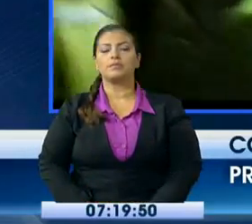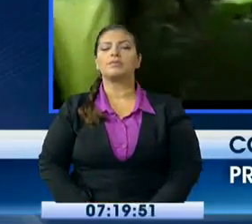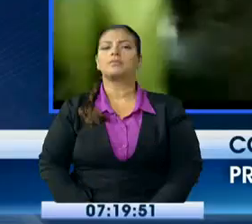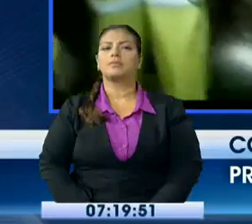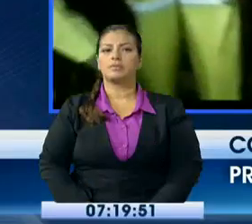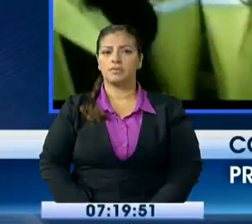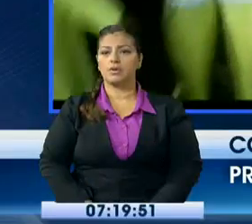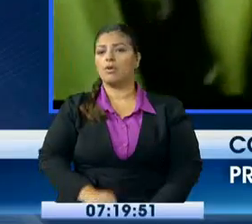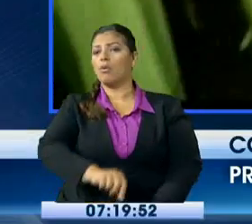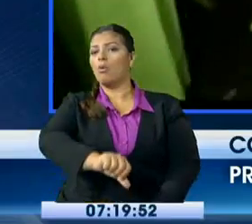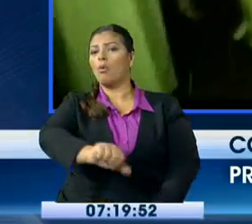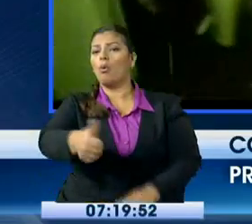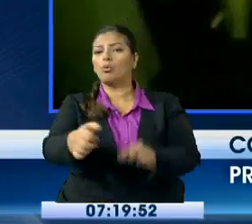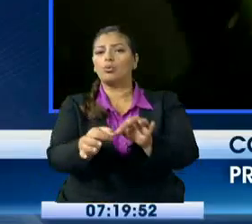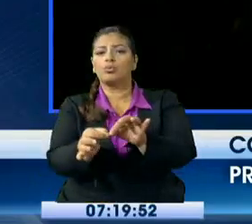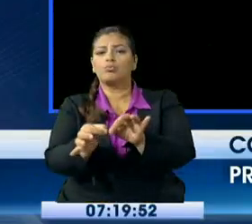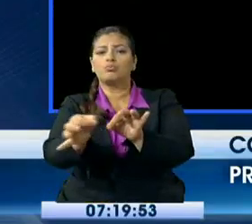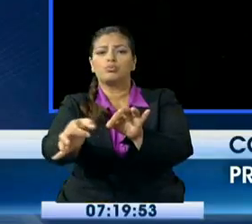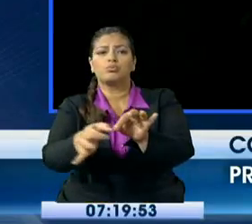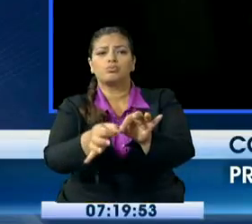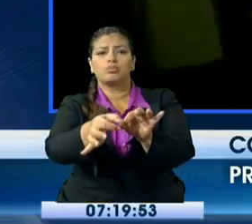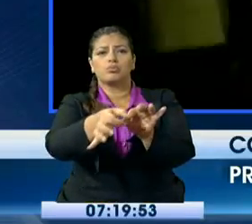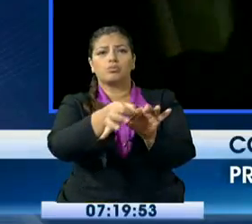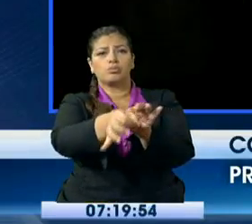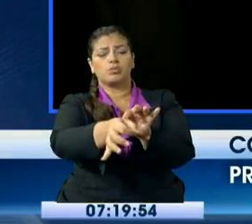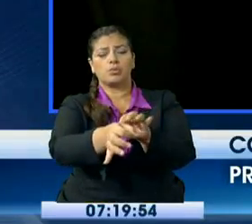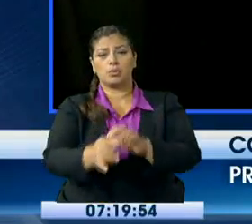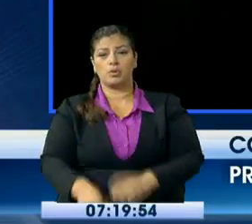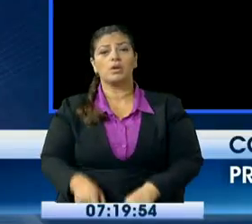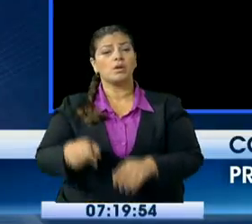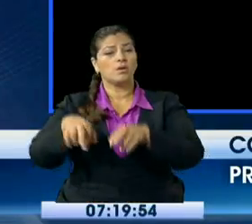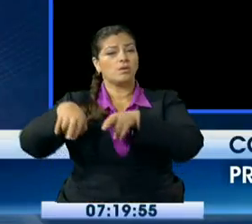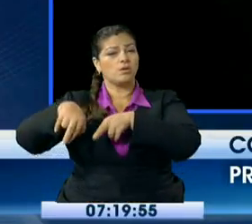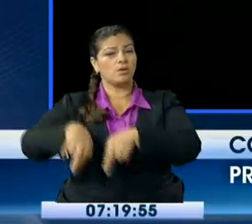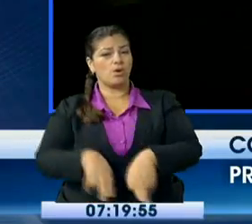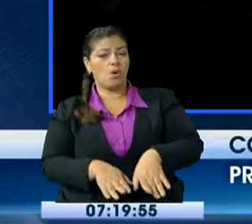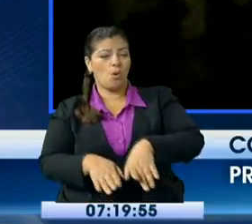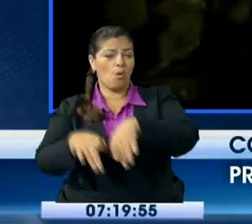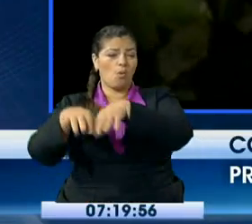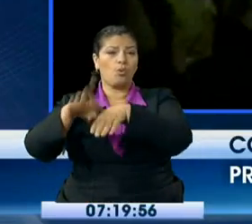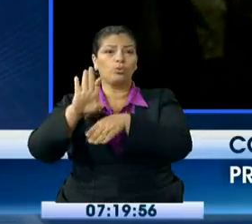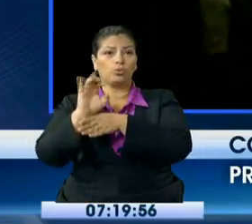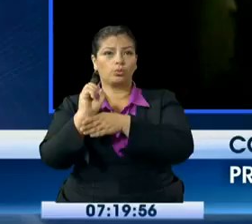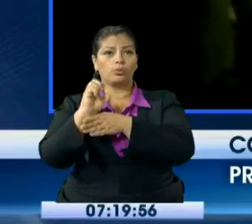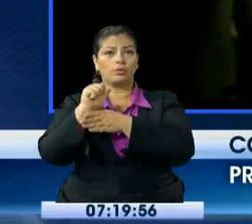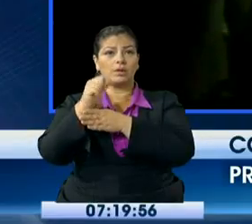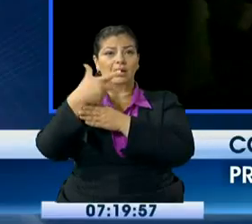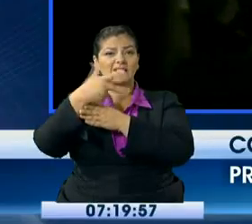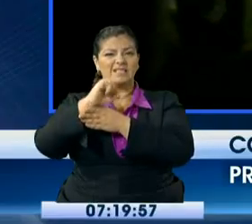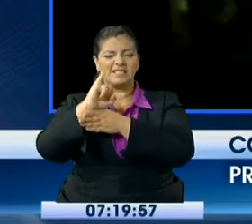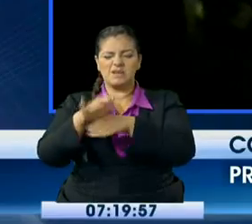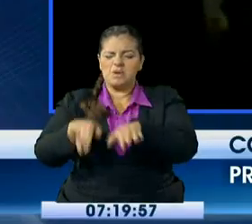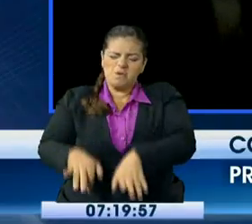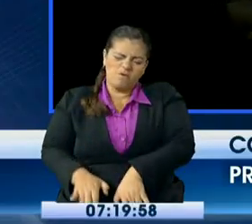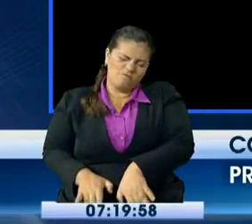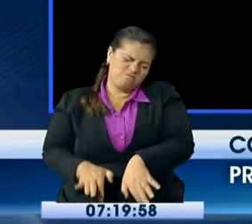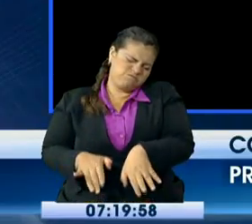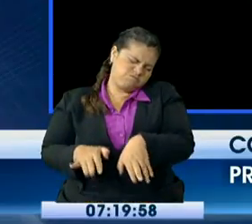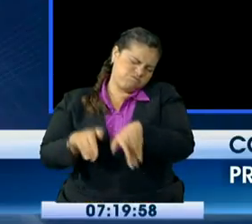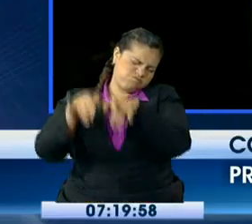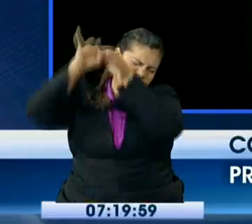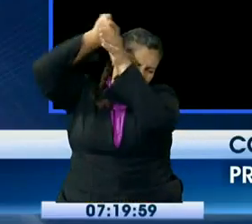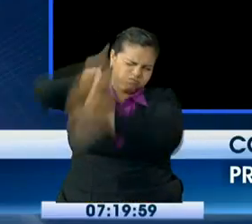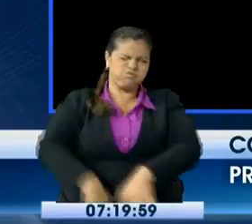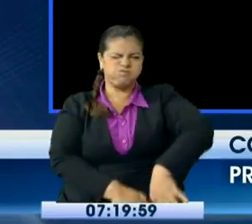en otros centros poblados, el agua salió de su cauce ya, el río Tuachi salió de su cauce, afectando también otras